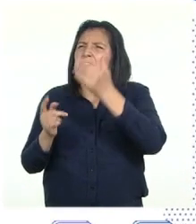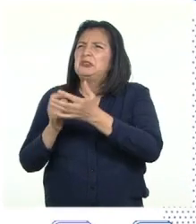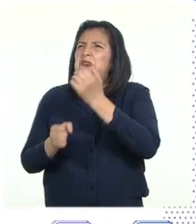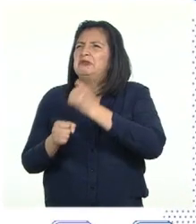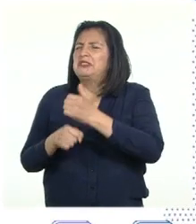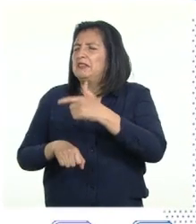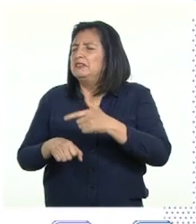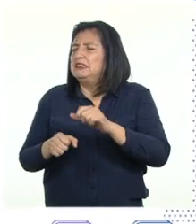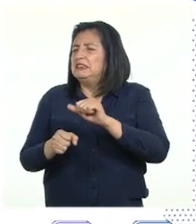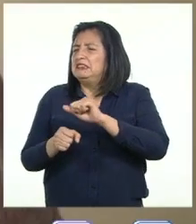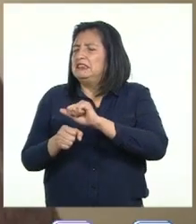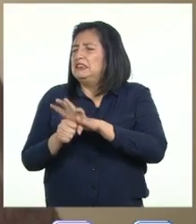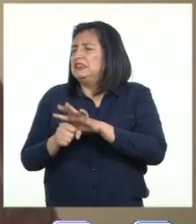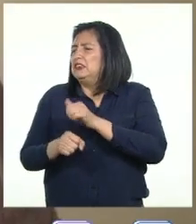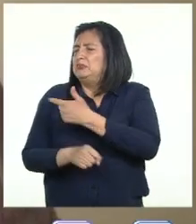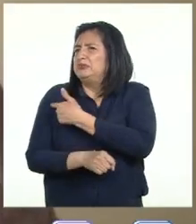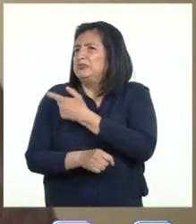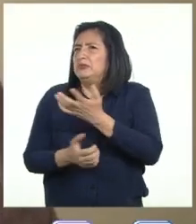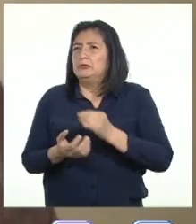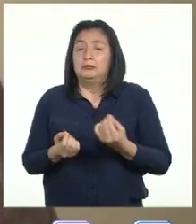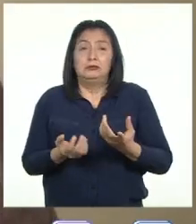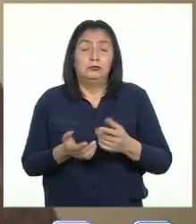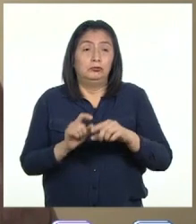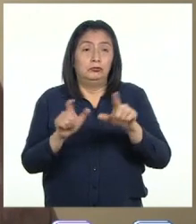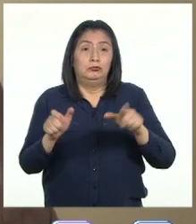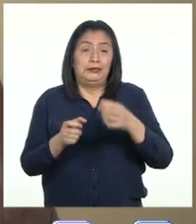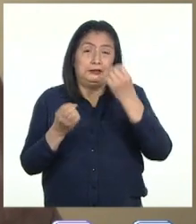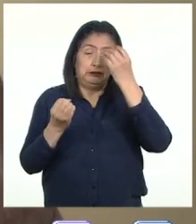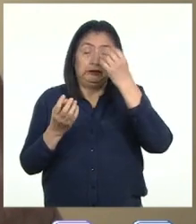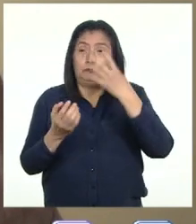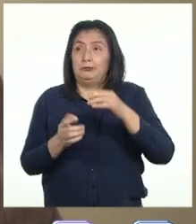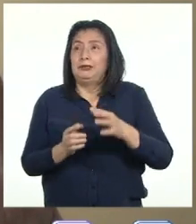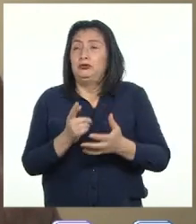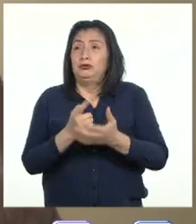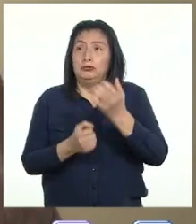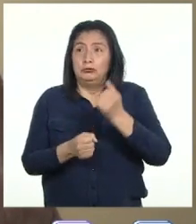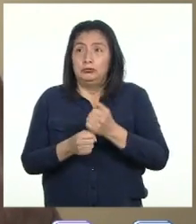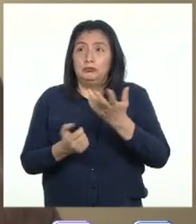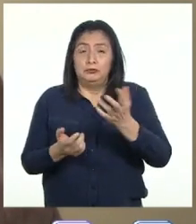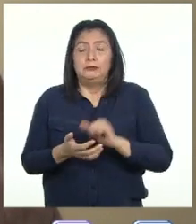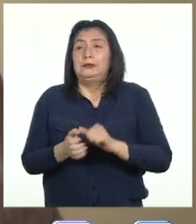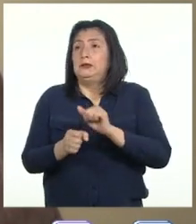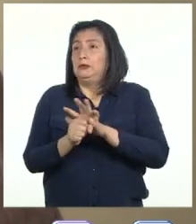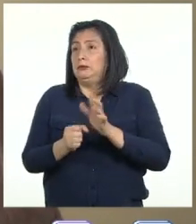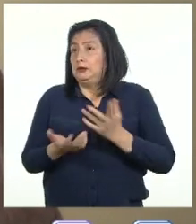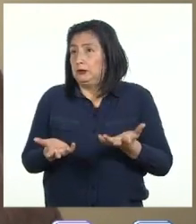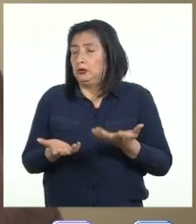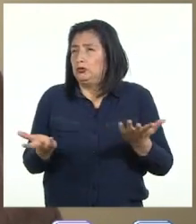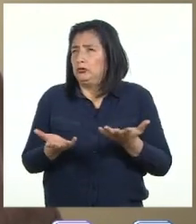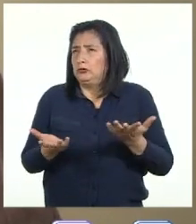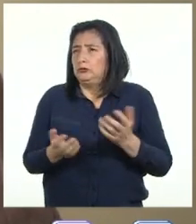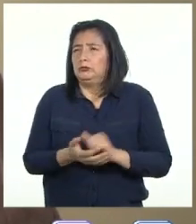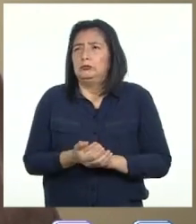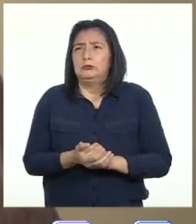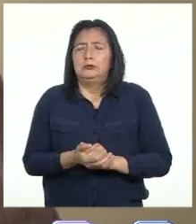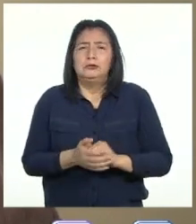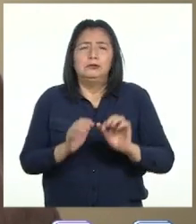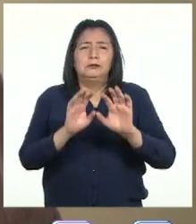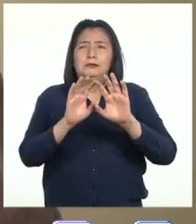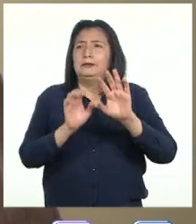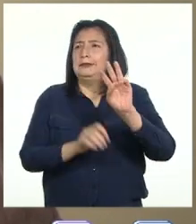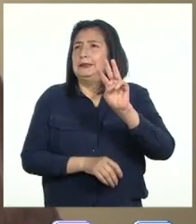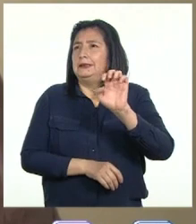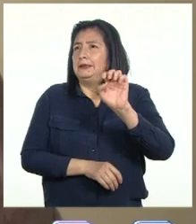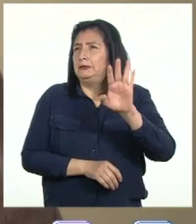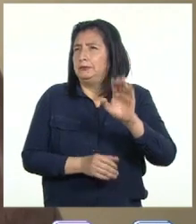vacuna y el COVID-19? Las fuentes confiables de información sobre COVID-19 se encuentran en la página web